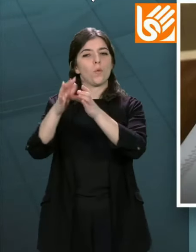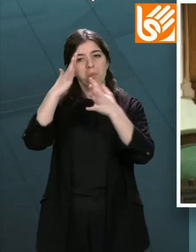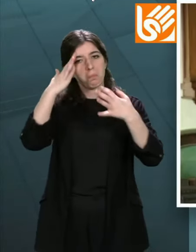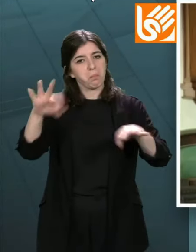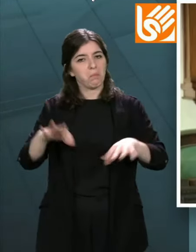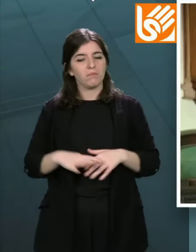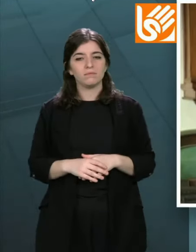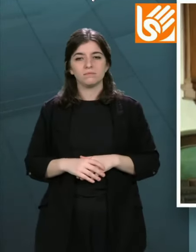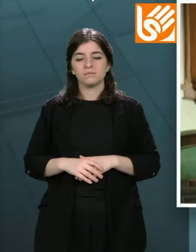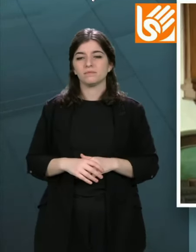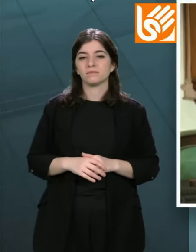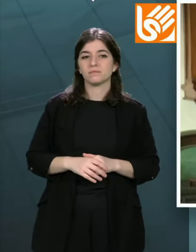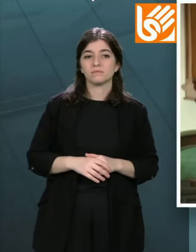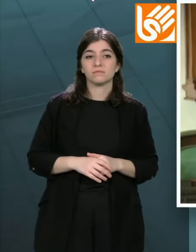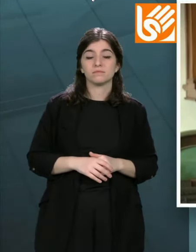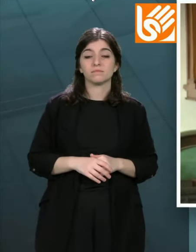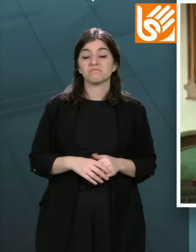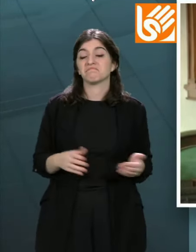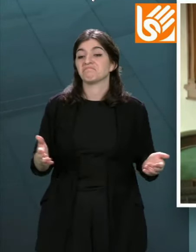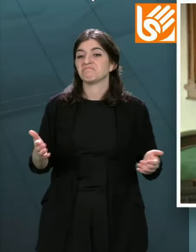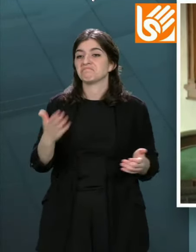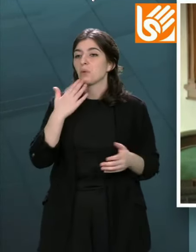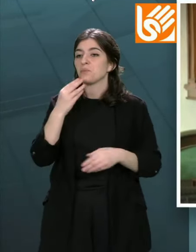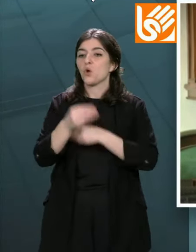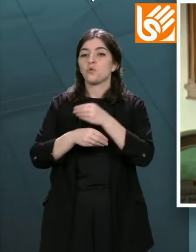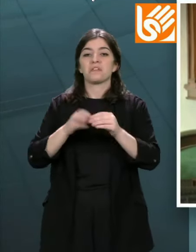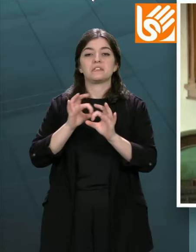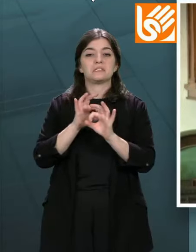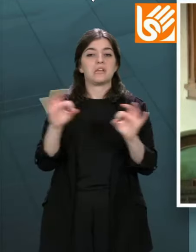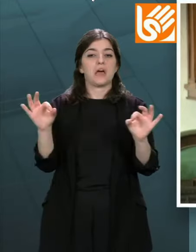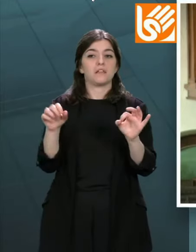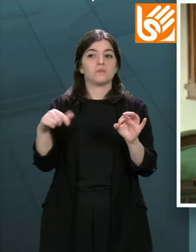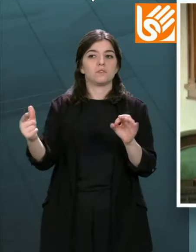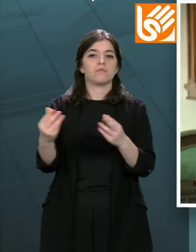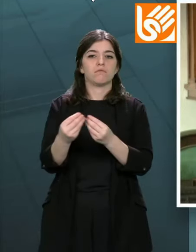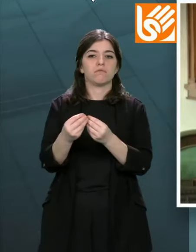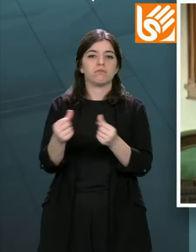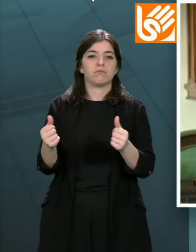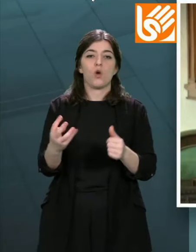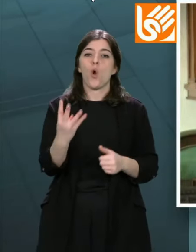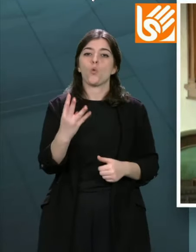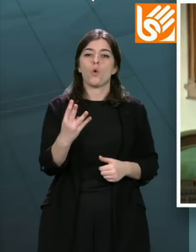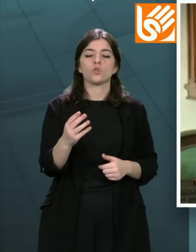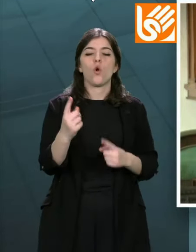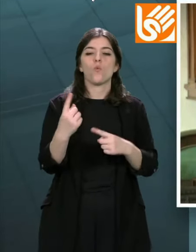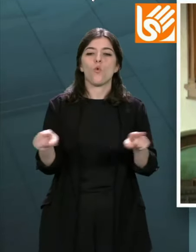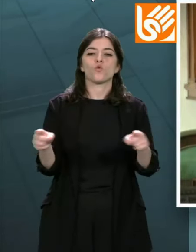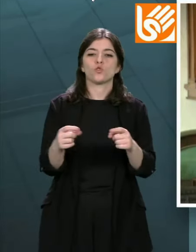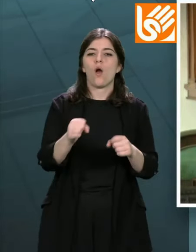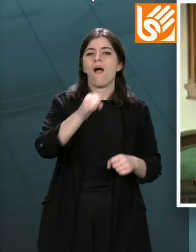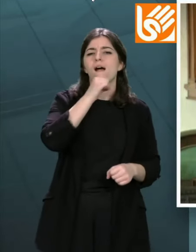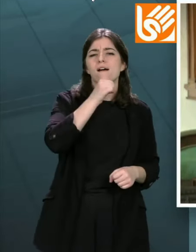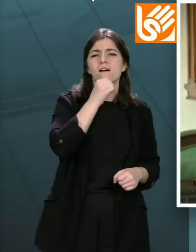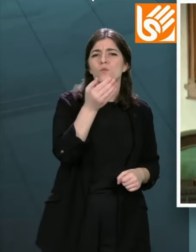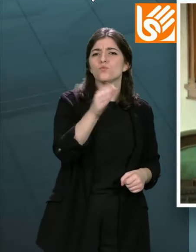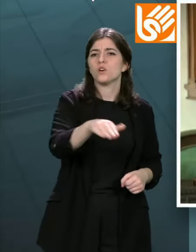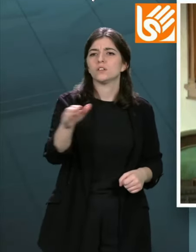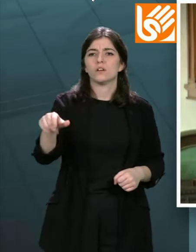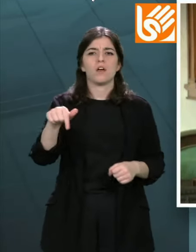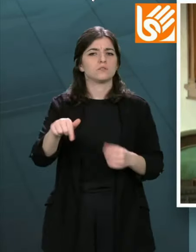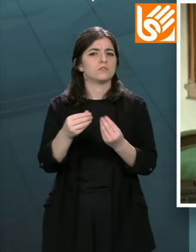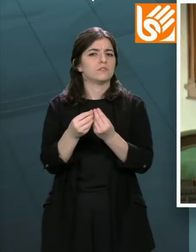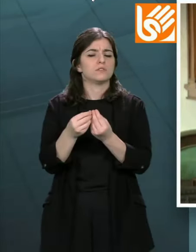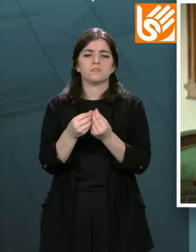fala, se deixa, se non se fai nada, desaparece. Cando morran 4 músicos vellos que quedan por aí, isto desaparece.